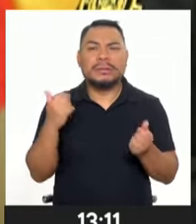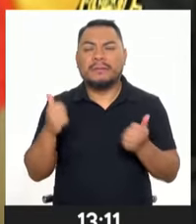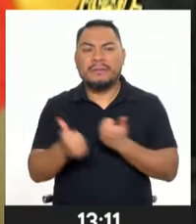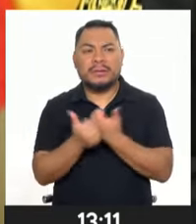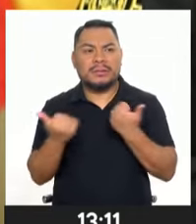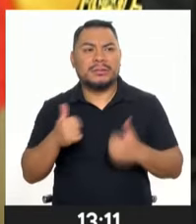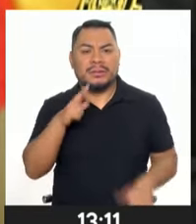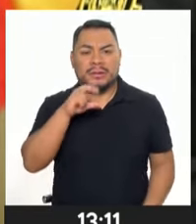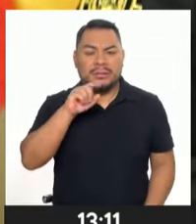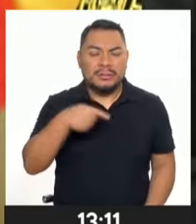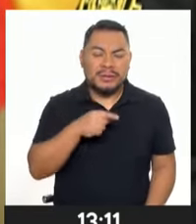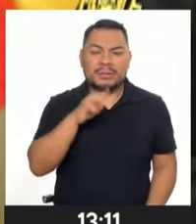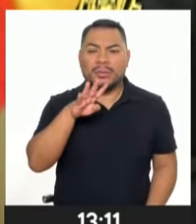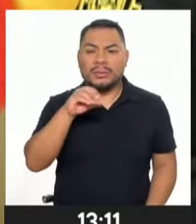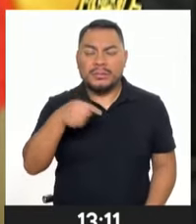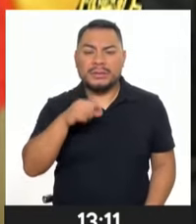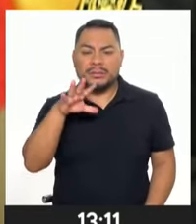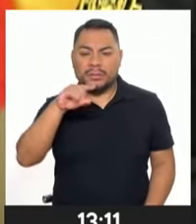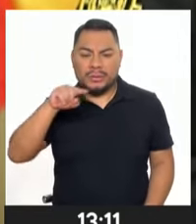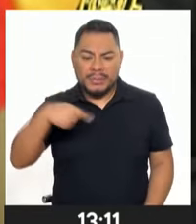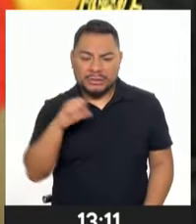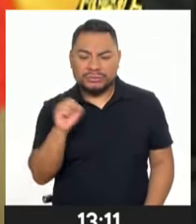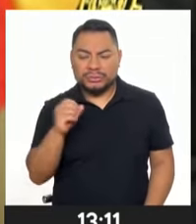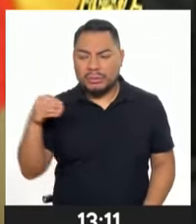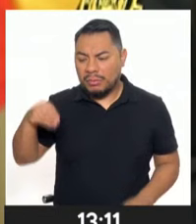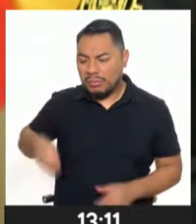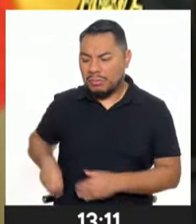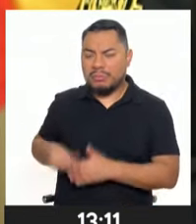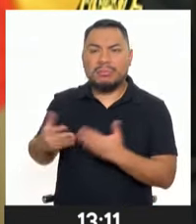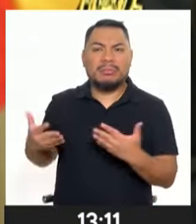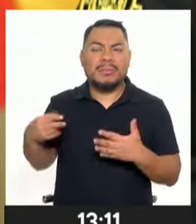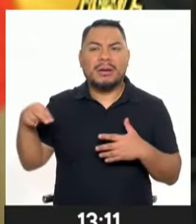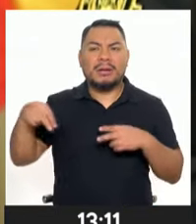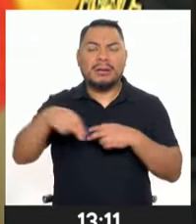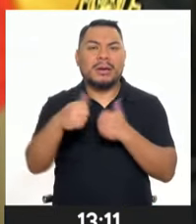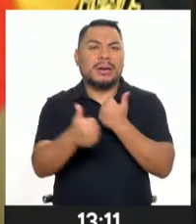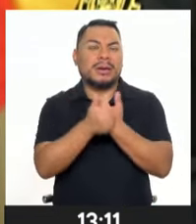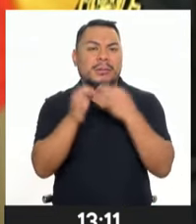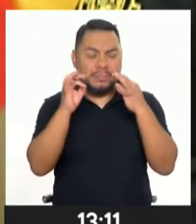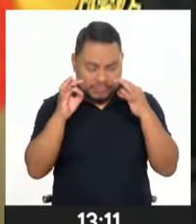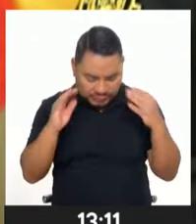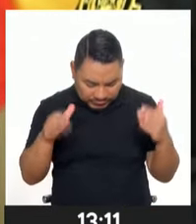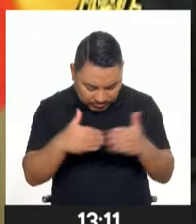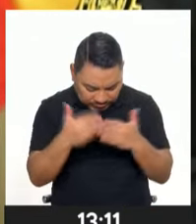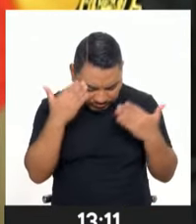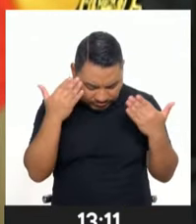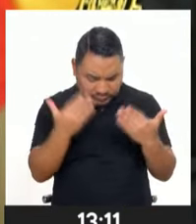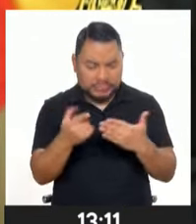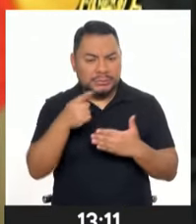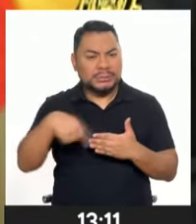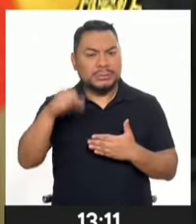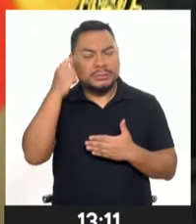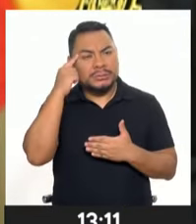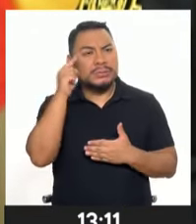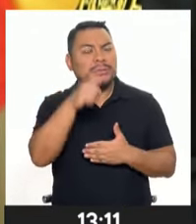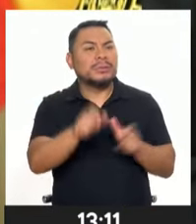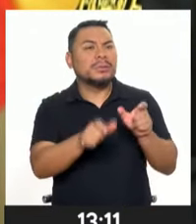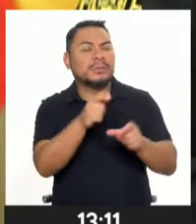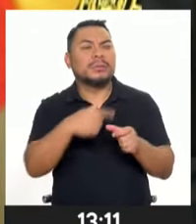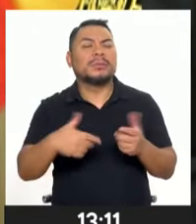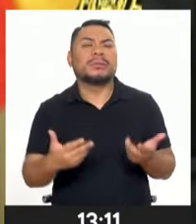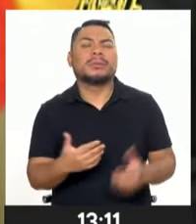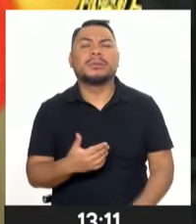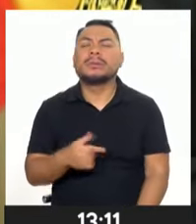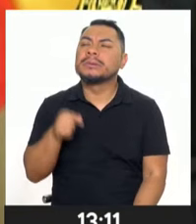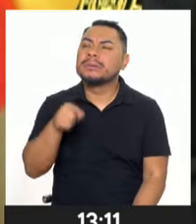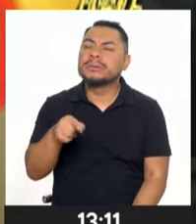30 mil, 50 mil, 100 mil soles por la calle, por la vía pública, se ha puesto este sistema a disposición de los señores comerciantes. Entonces,